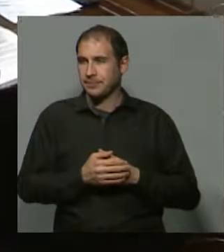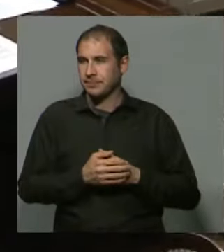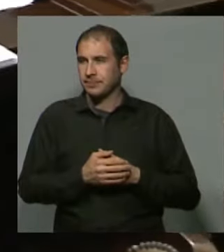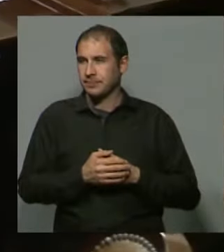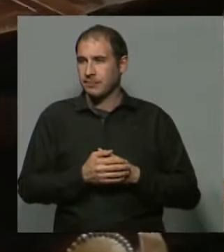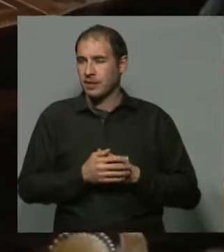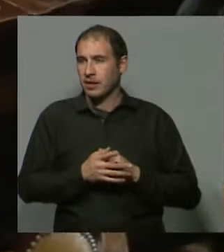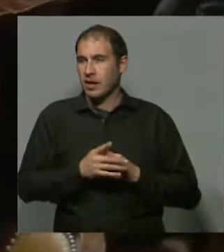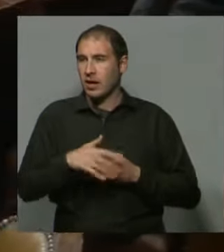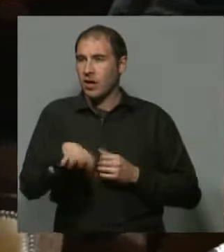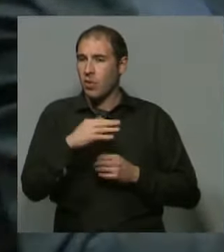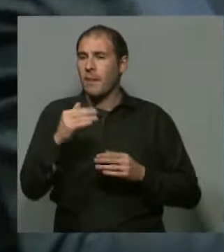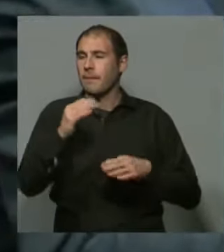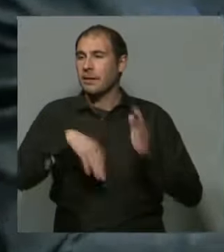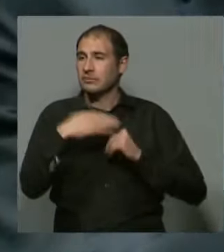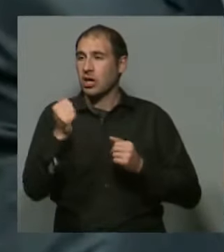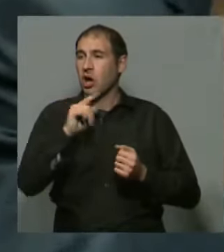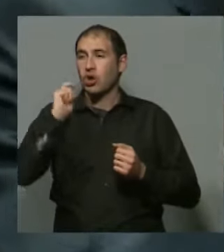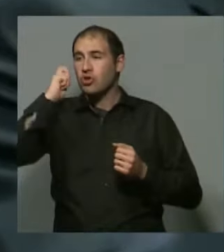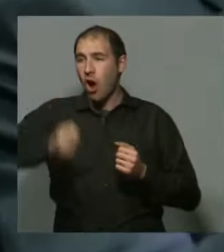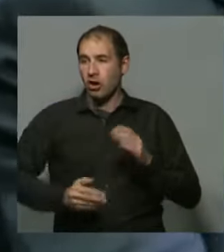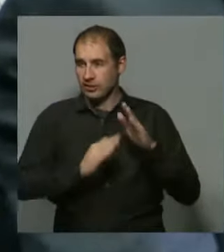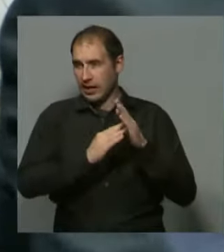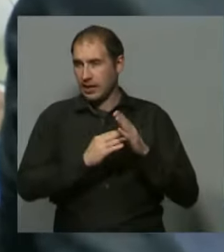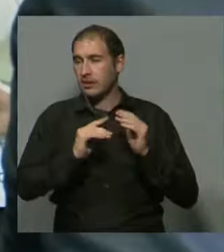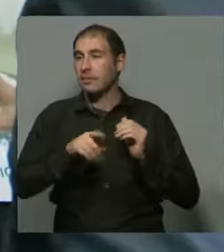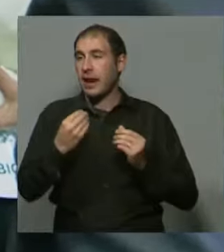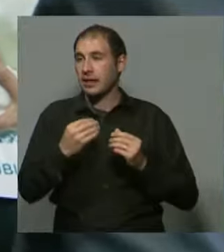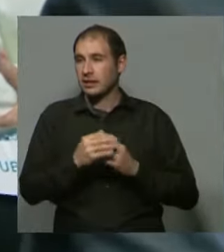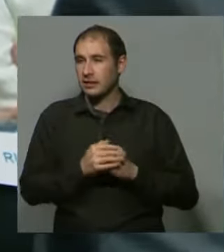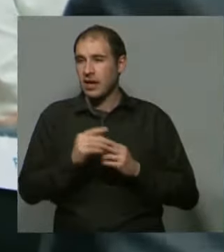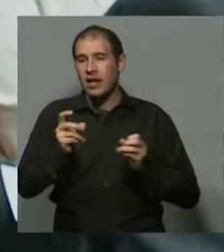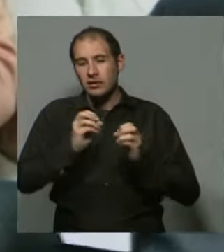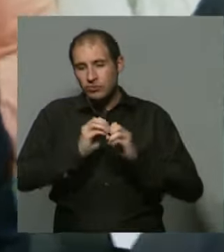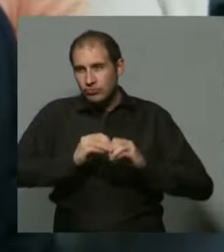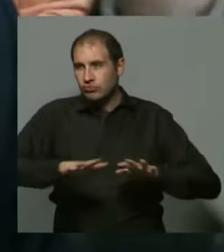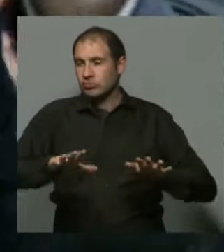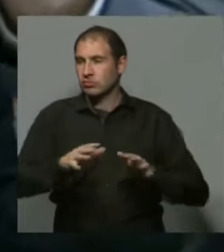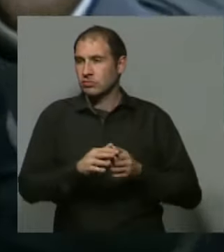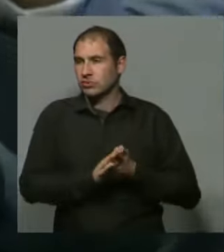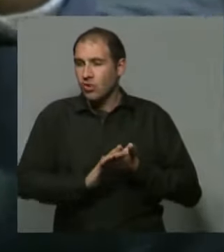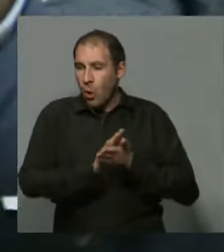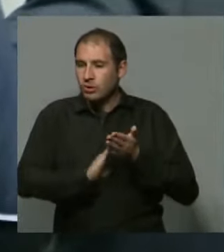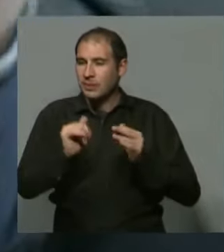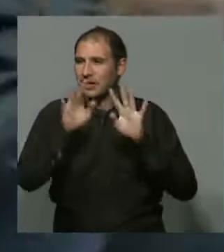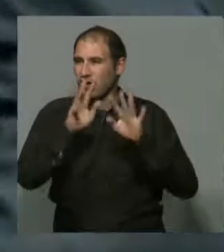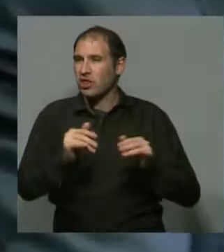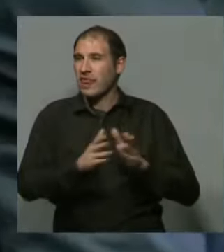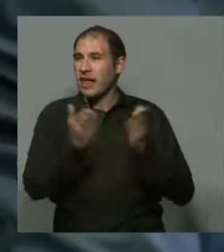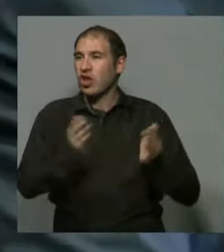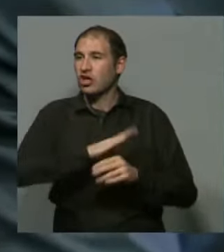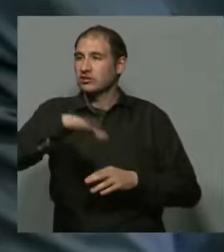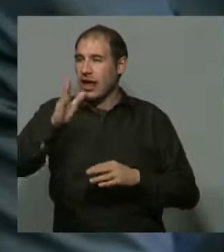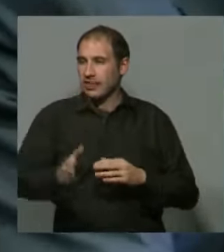a la cabeza, en este caso a la Corte, para justamente descomprimir, hoy inclusive hay una nota en el diario Los